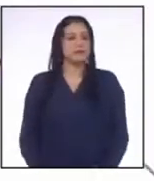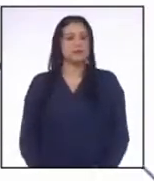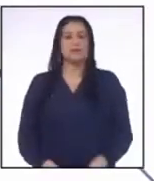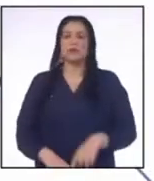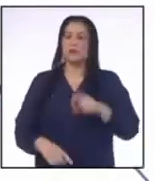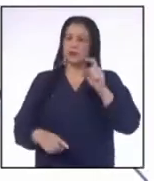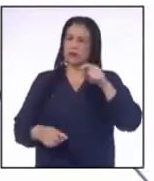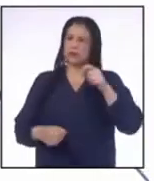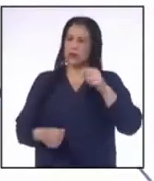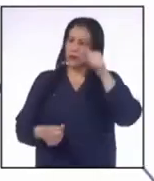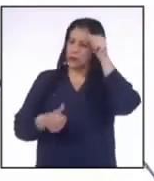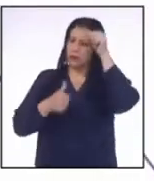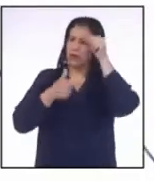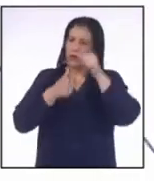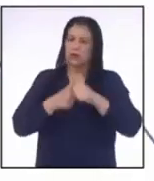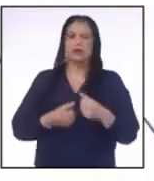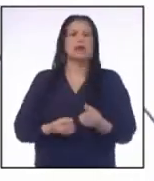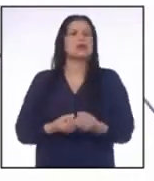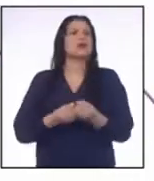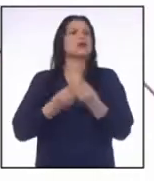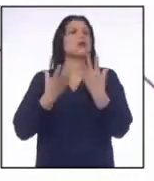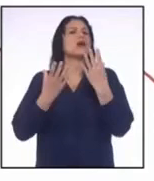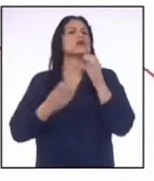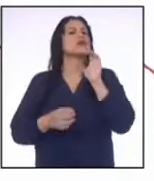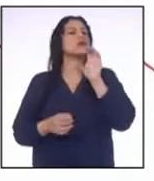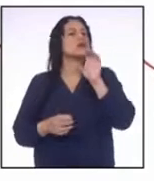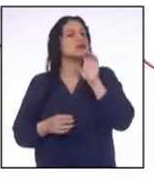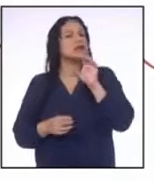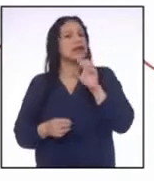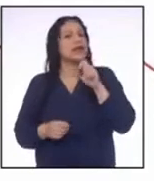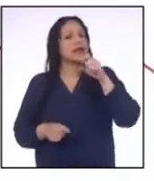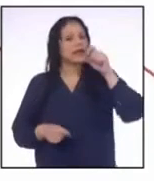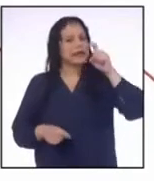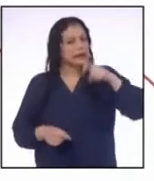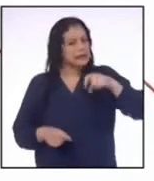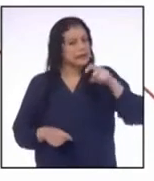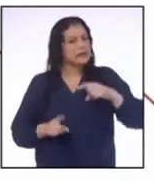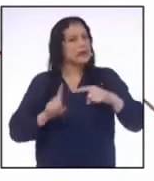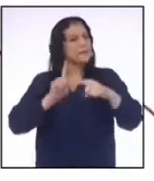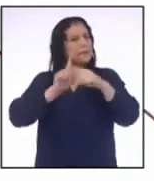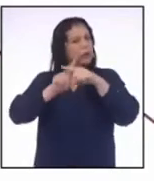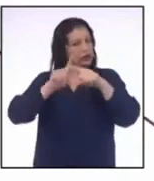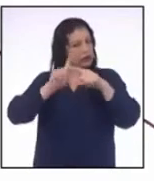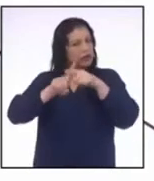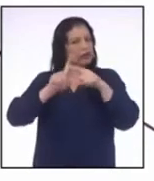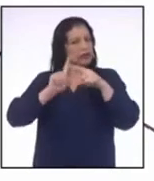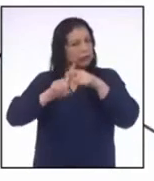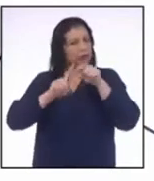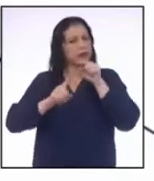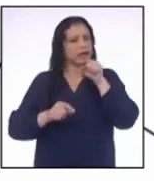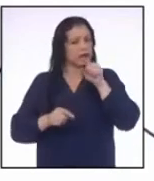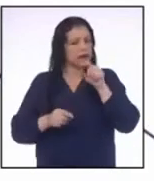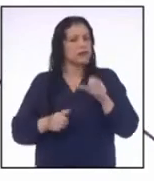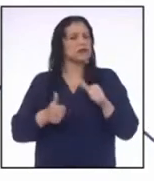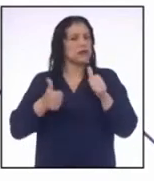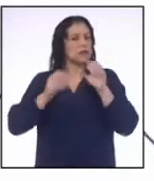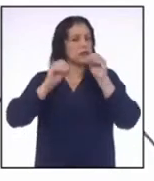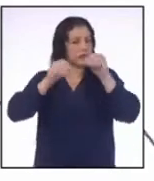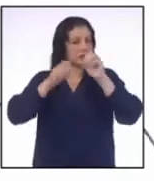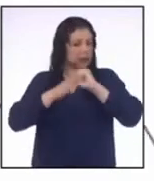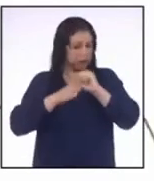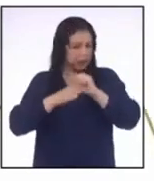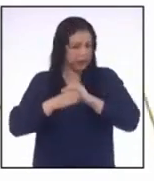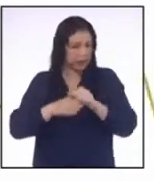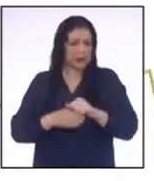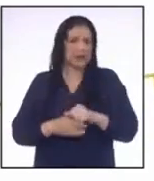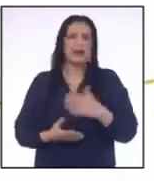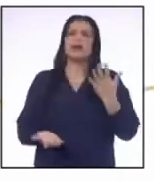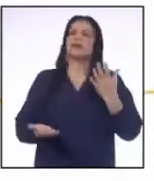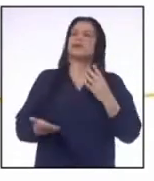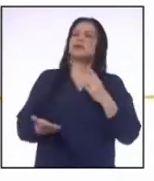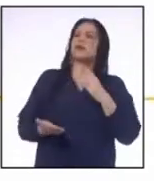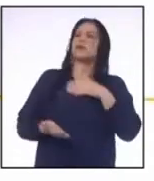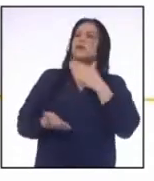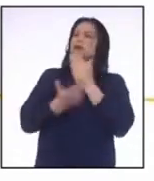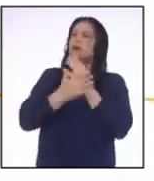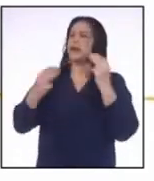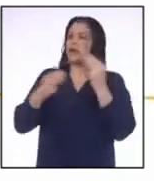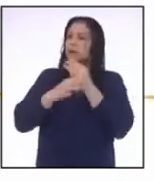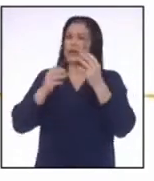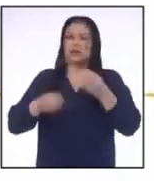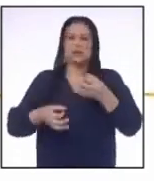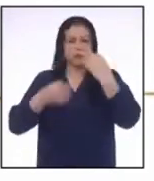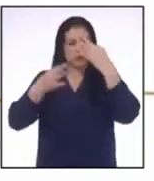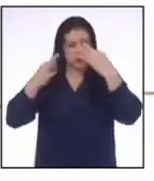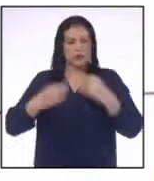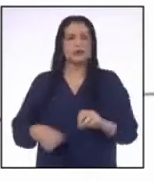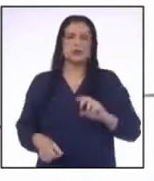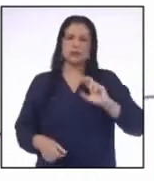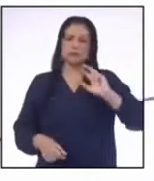tener en cuenta que el valor de C debe ser positivo para que esta propiedad sea correctamente aplicada Si el problema dice que el presupuesto